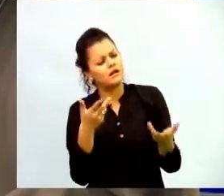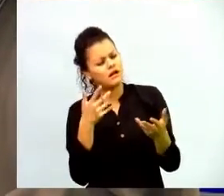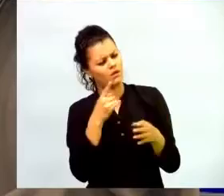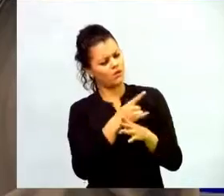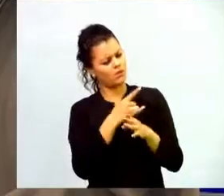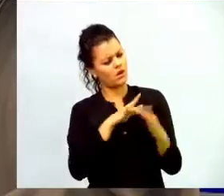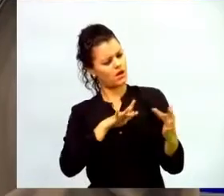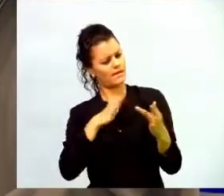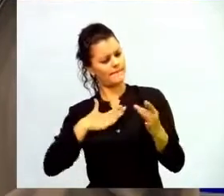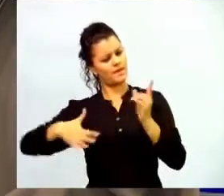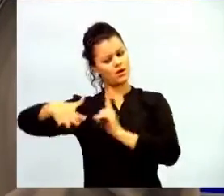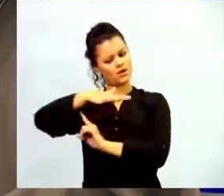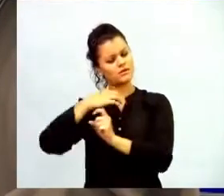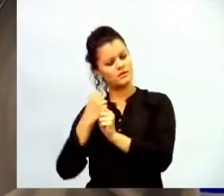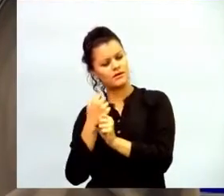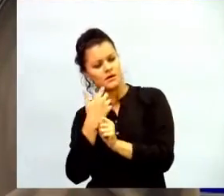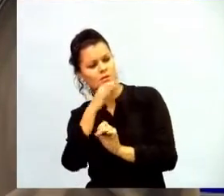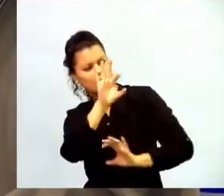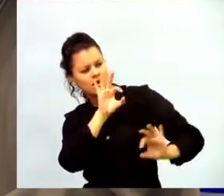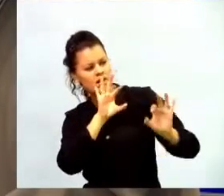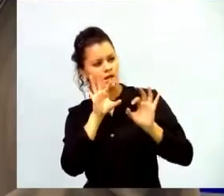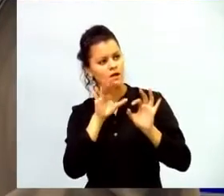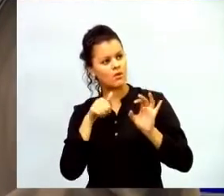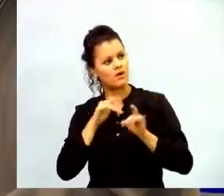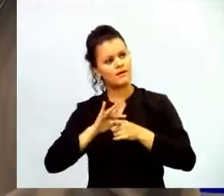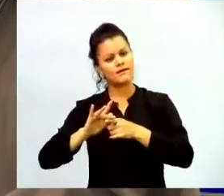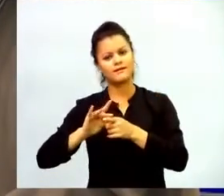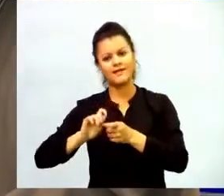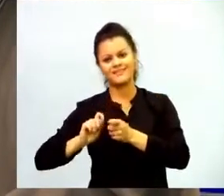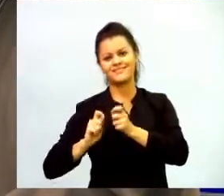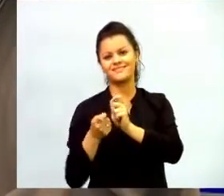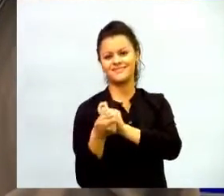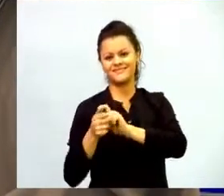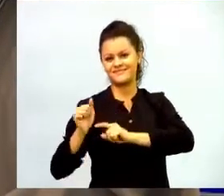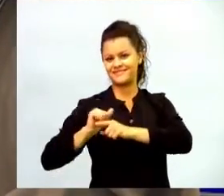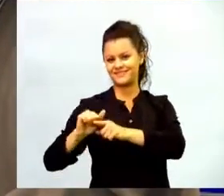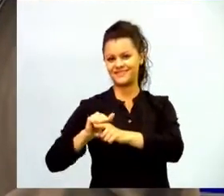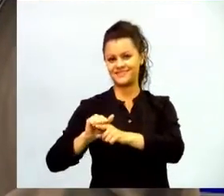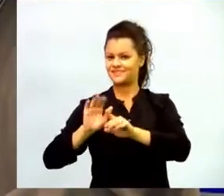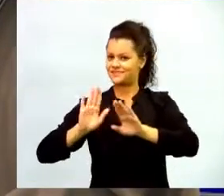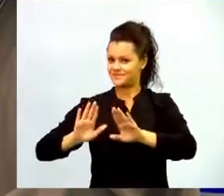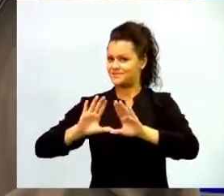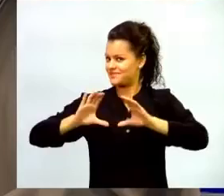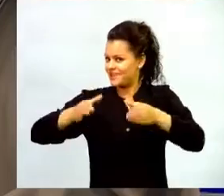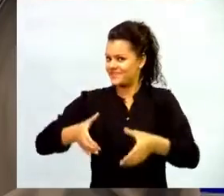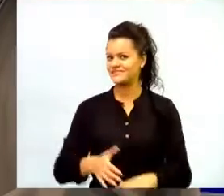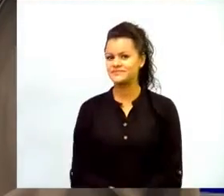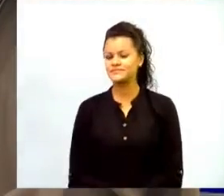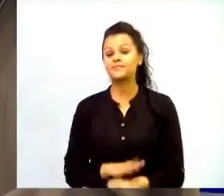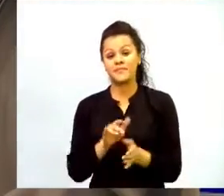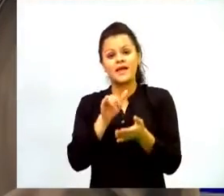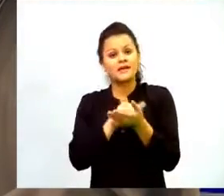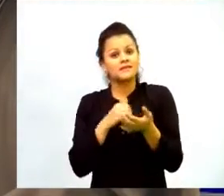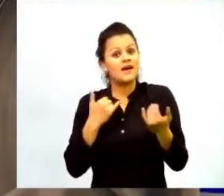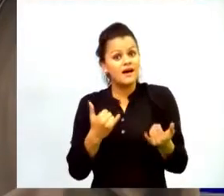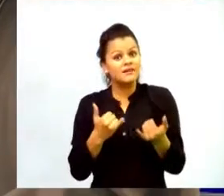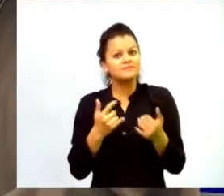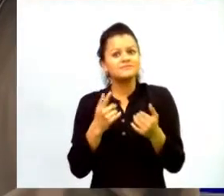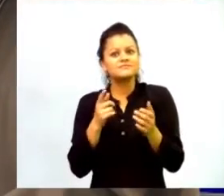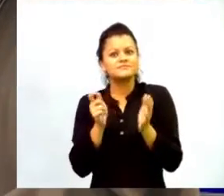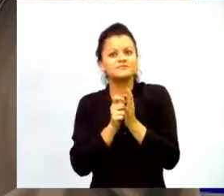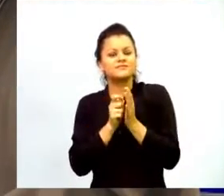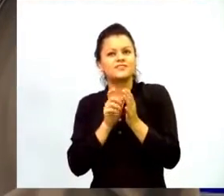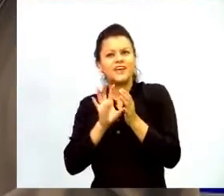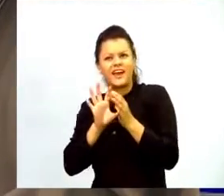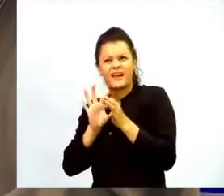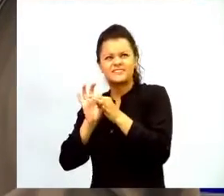que está trabajando y la pone en marcha para transformar las prácticas de aula entonces lo que es el tercer elemento de articulación de todo lo que hay disponible es